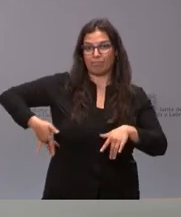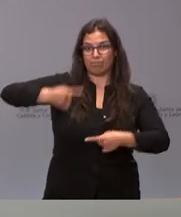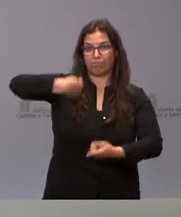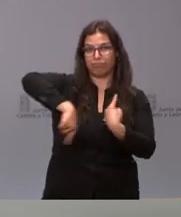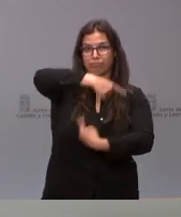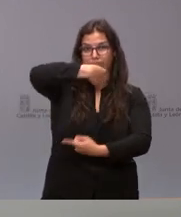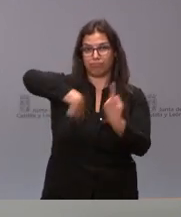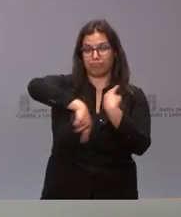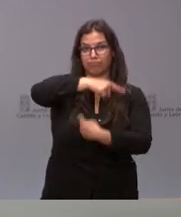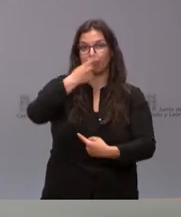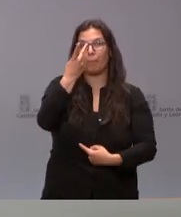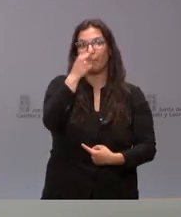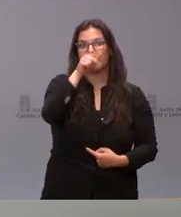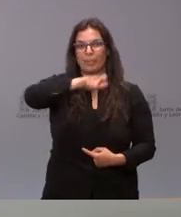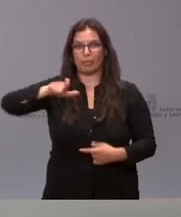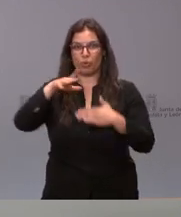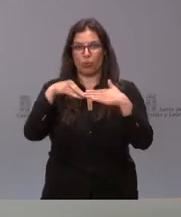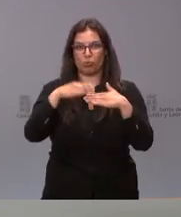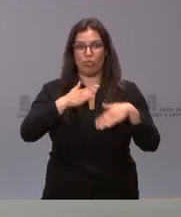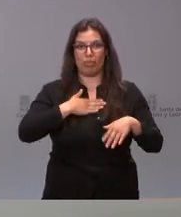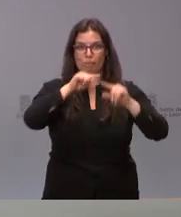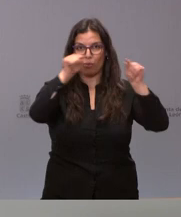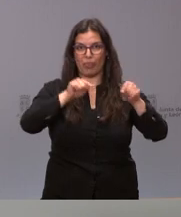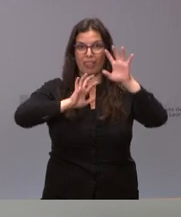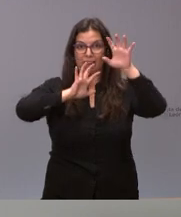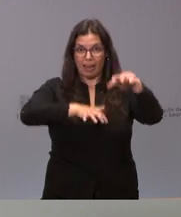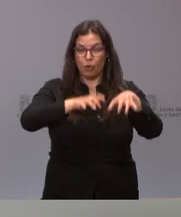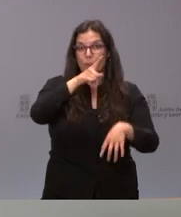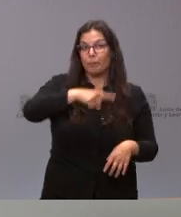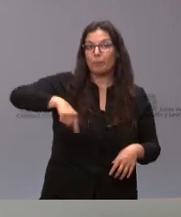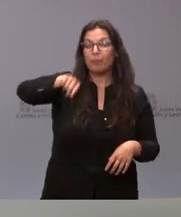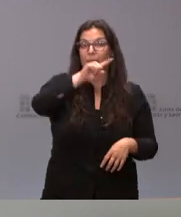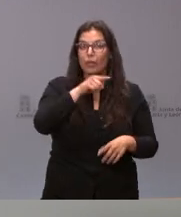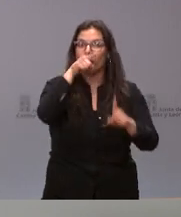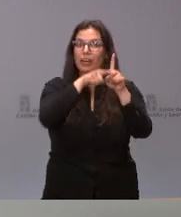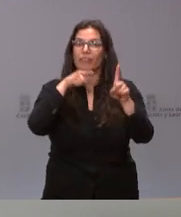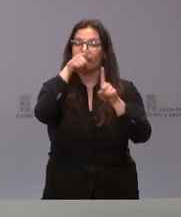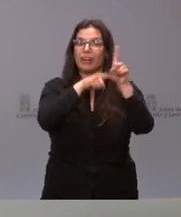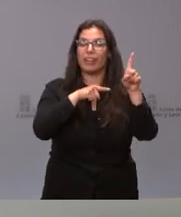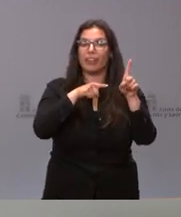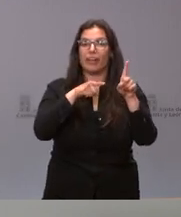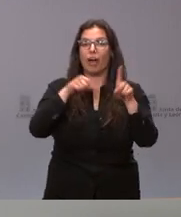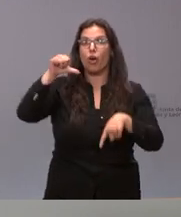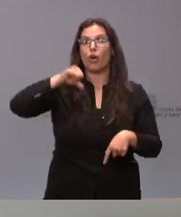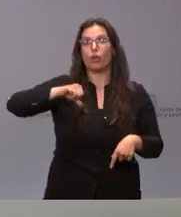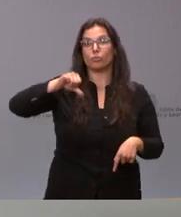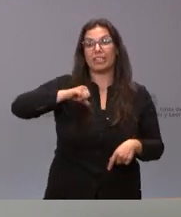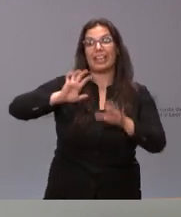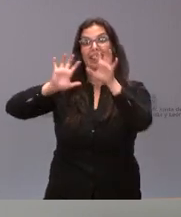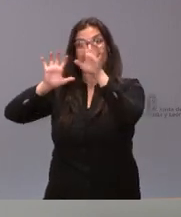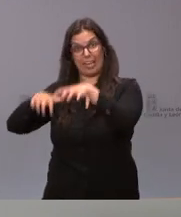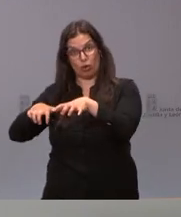a una veintena de usuarios de León que tienen como referencia el centro hospitalario de León